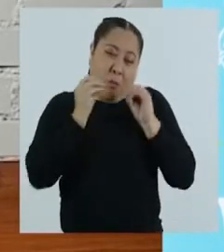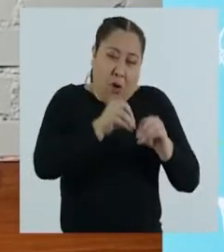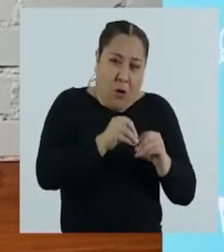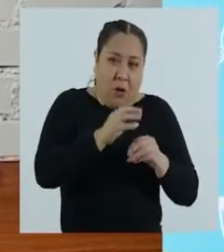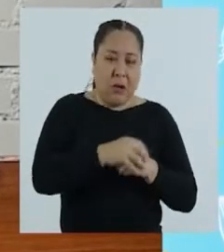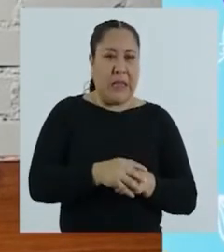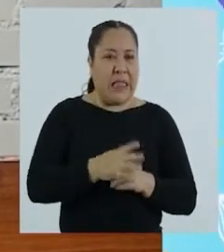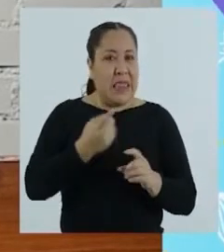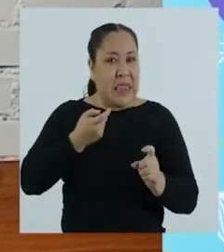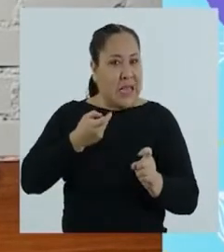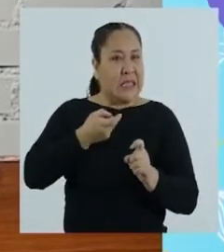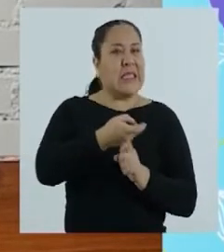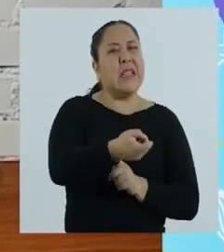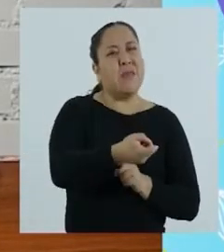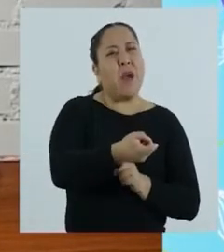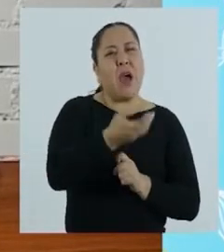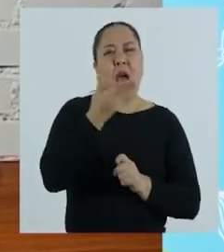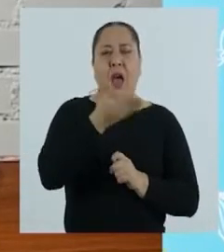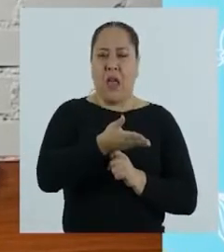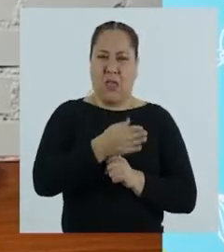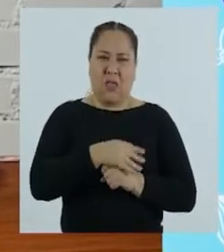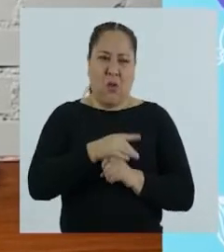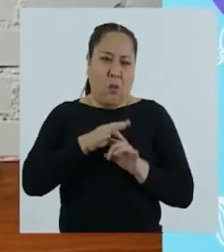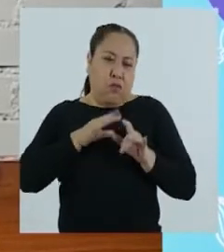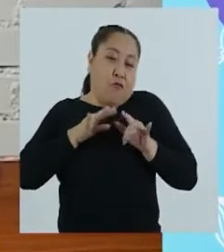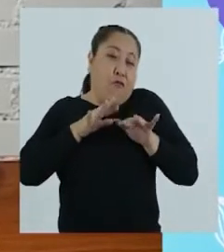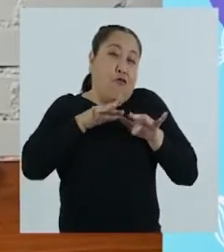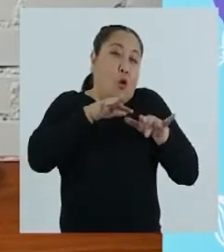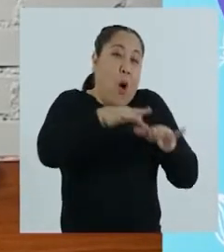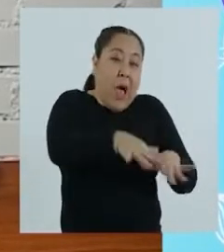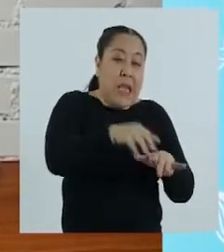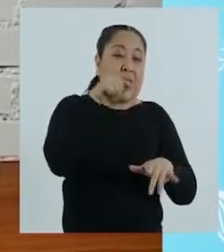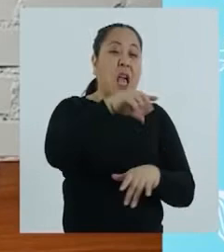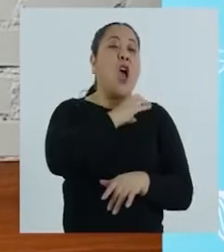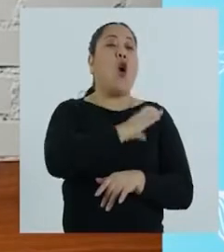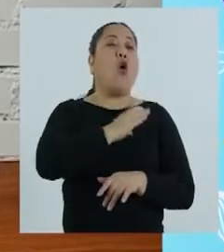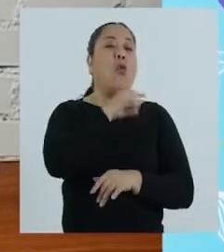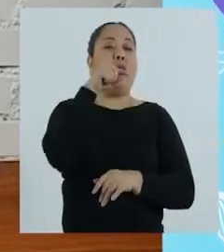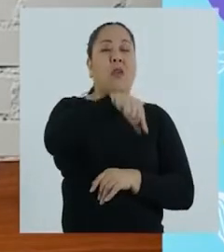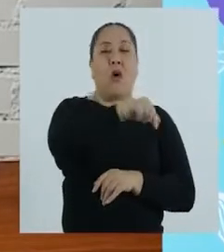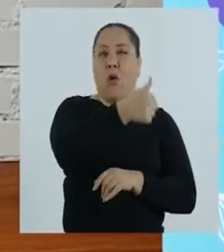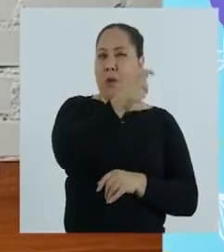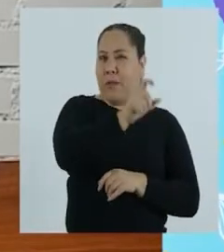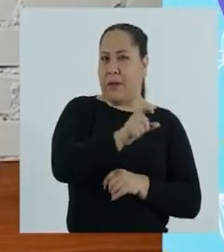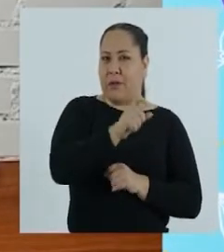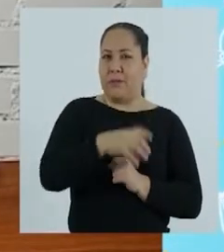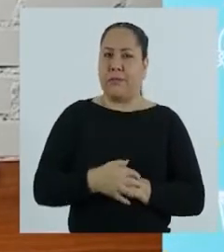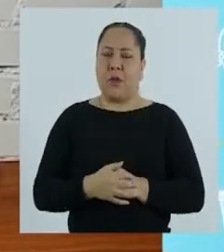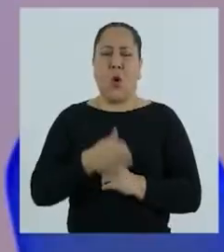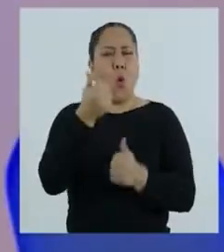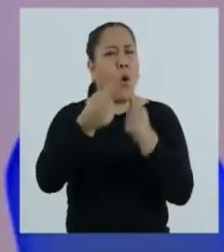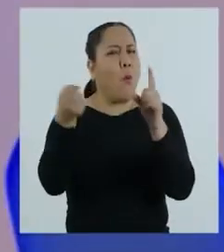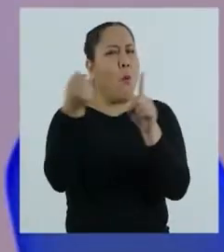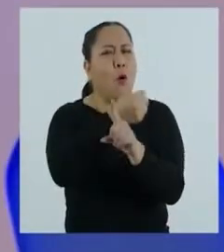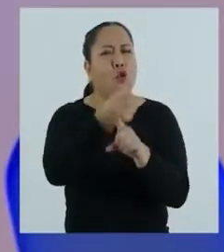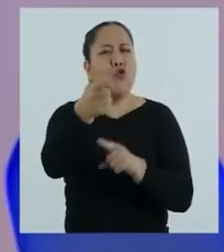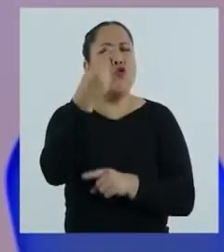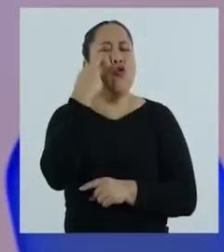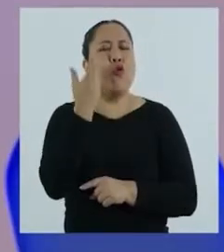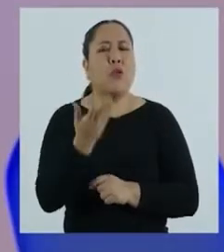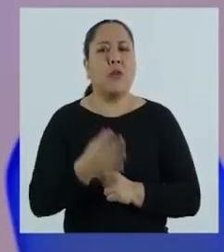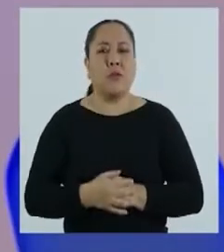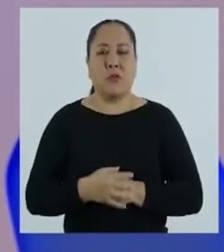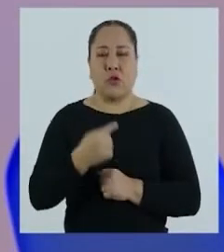imponer algo, causando daños, perjuicios, influencia en la conducta de otras personas. ¿Qué tipos de